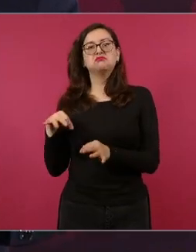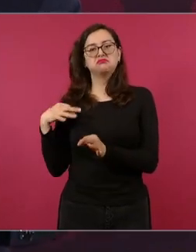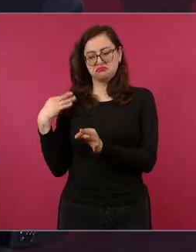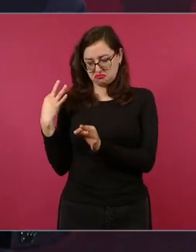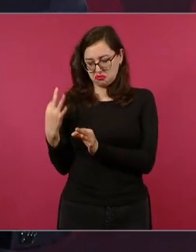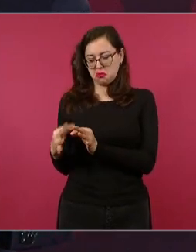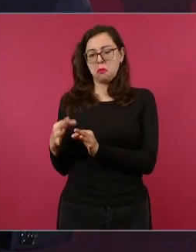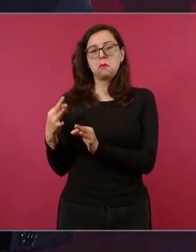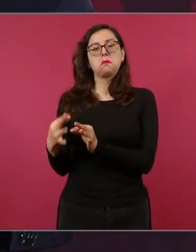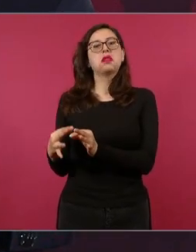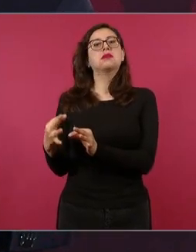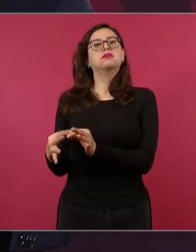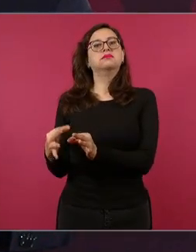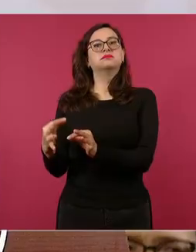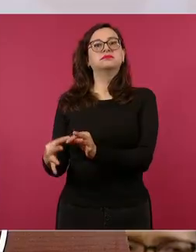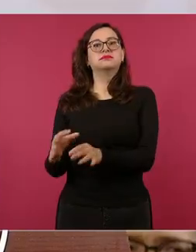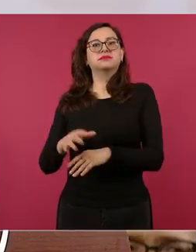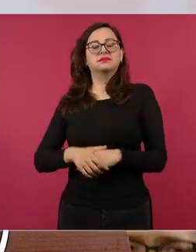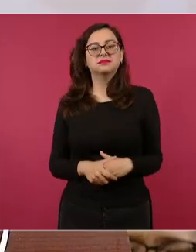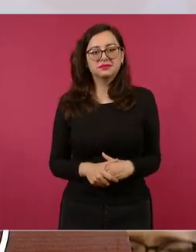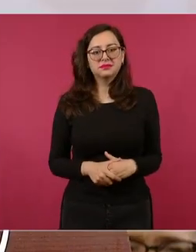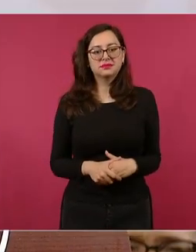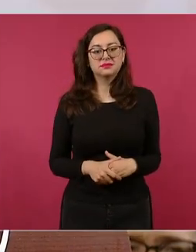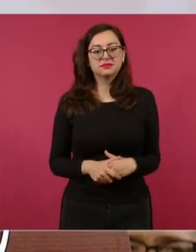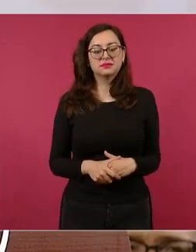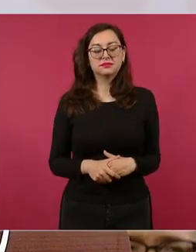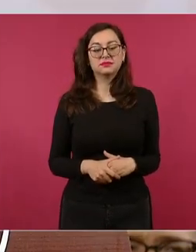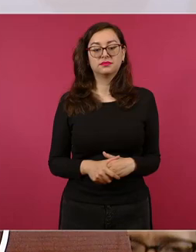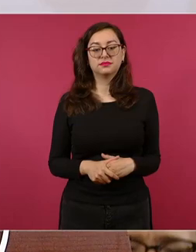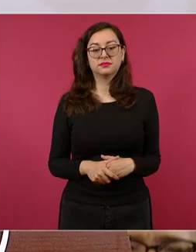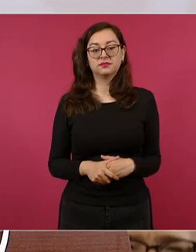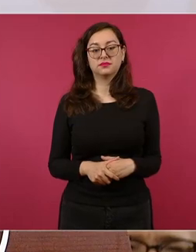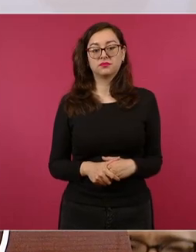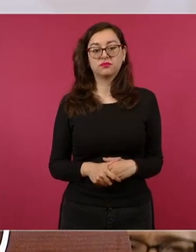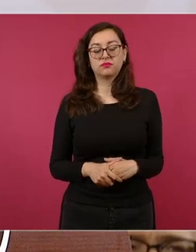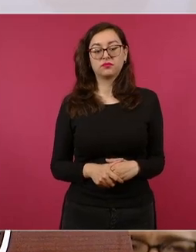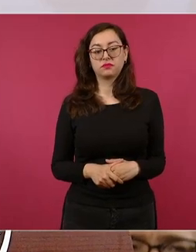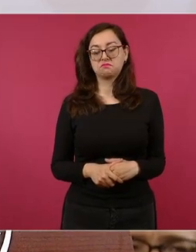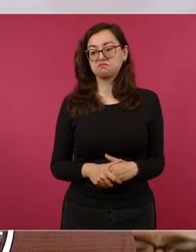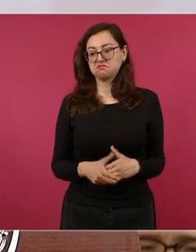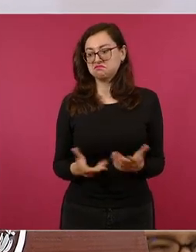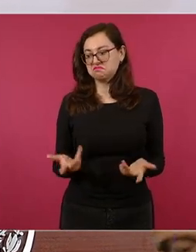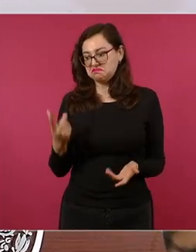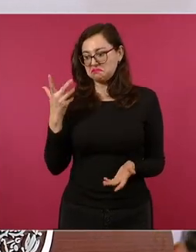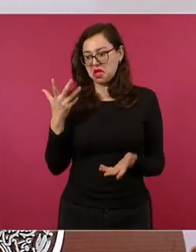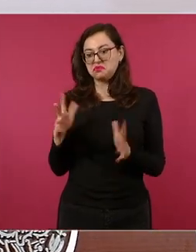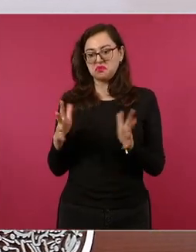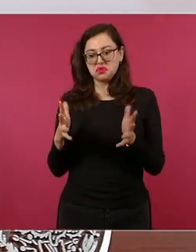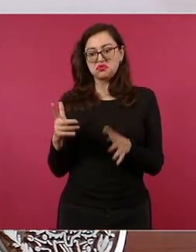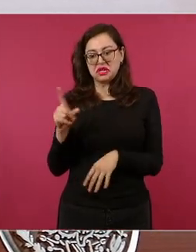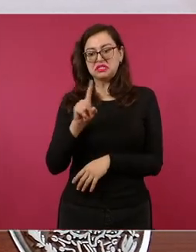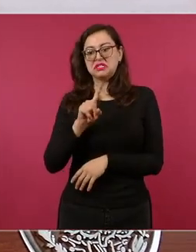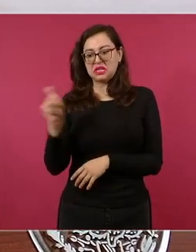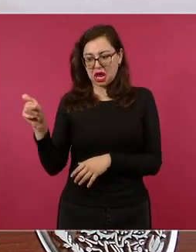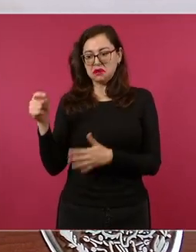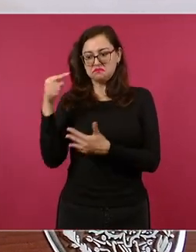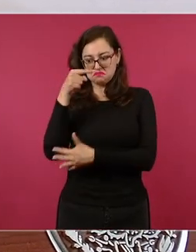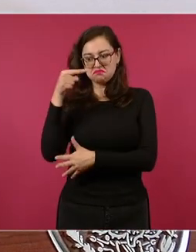no ofrecimos